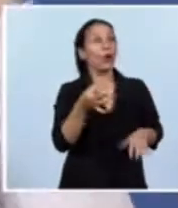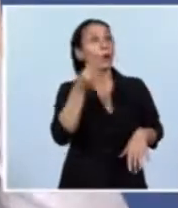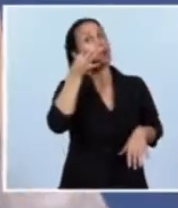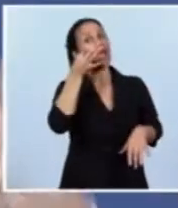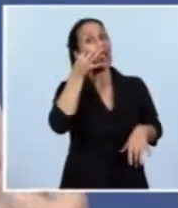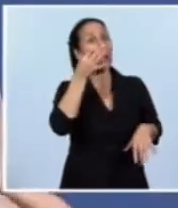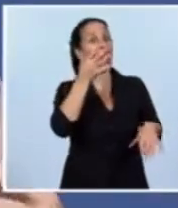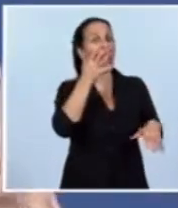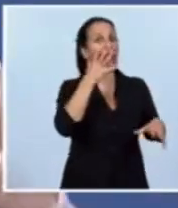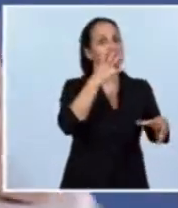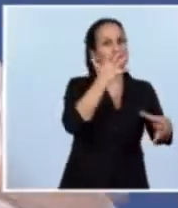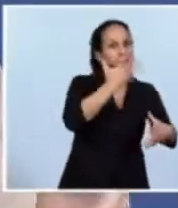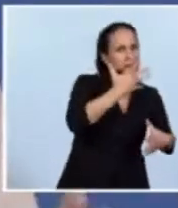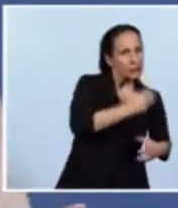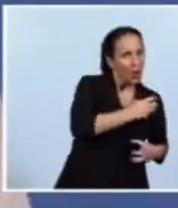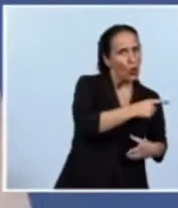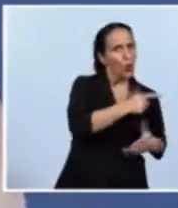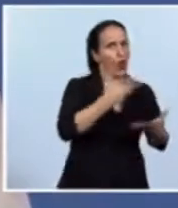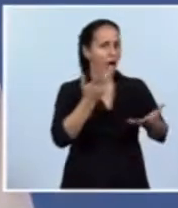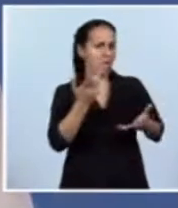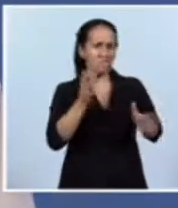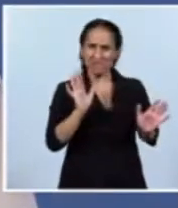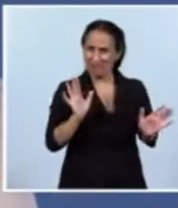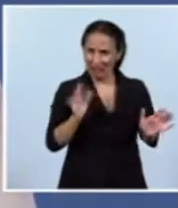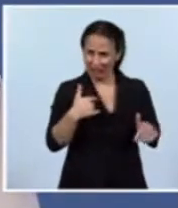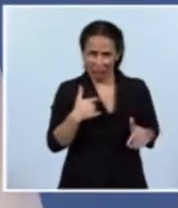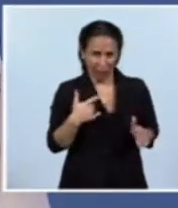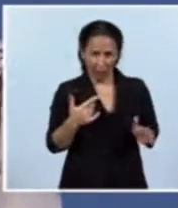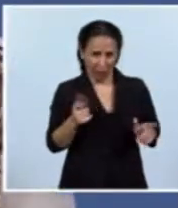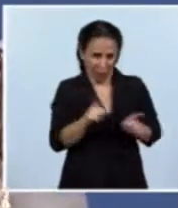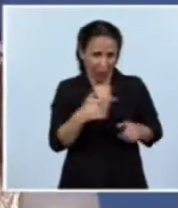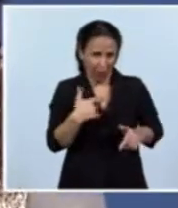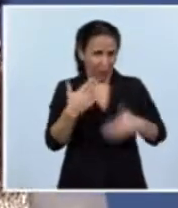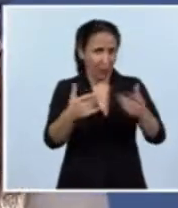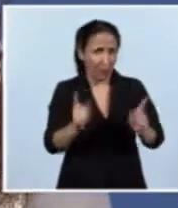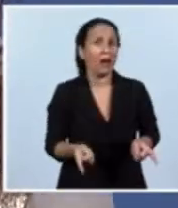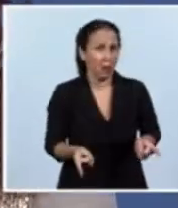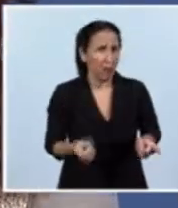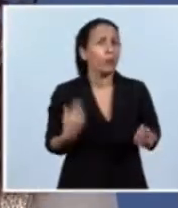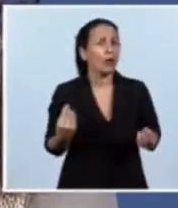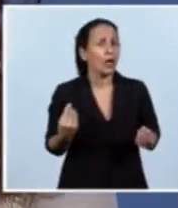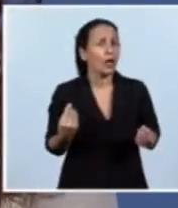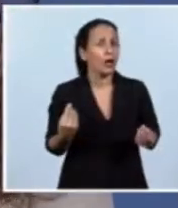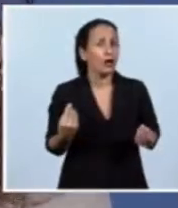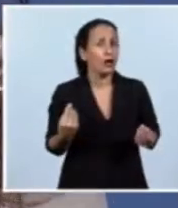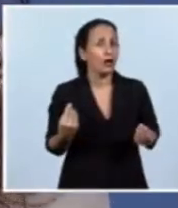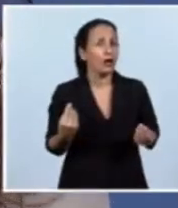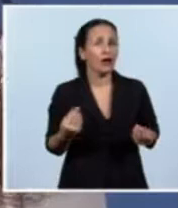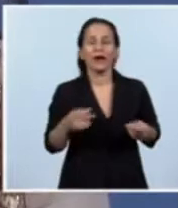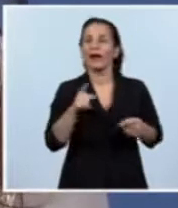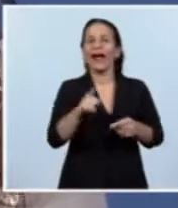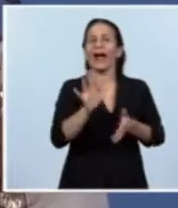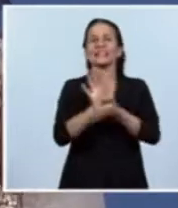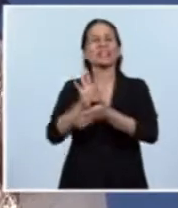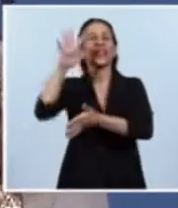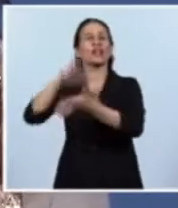un poco más oscura y no nos importa, en algún momento nos llega a nosotros, ¿saben por qué? Porque esto es teoría